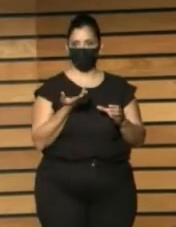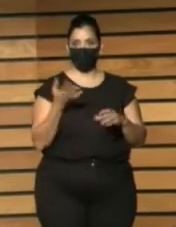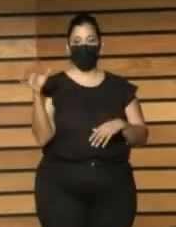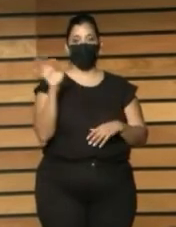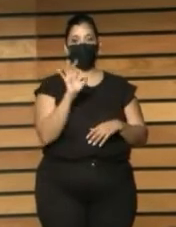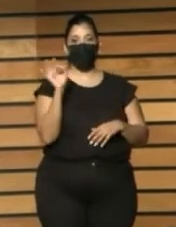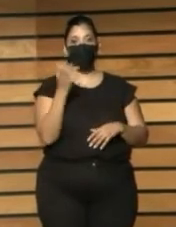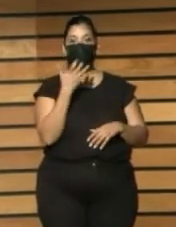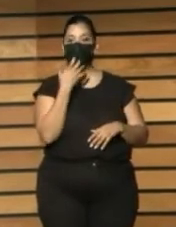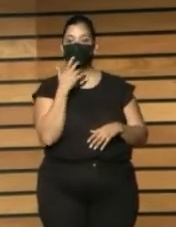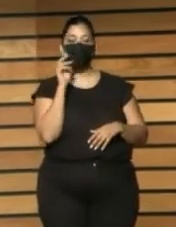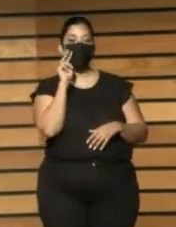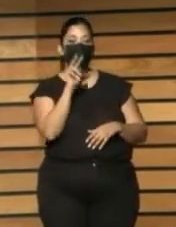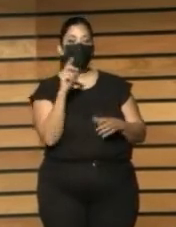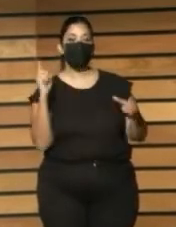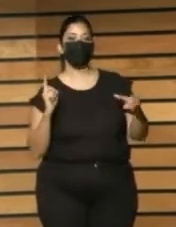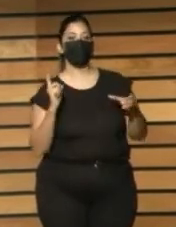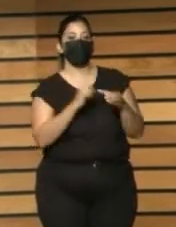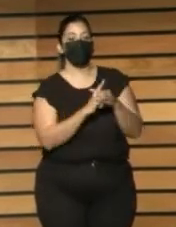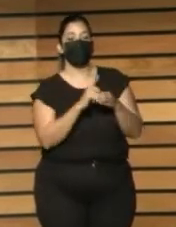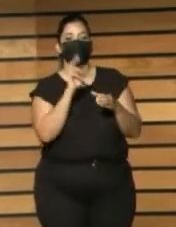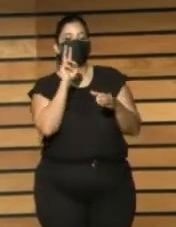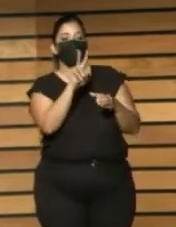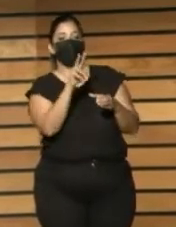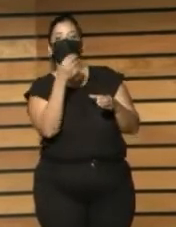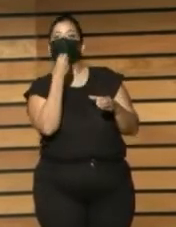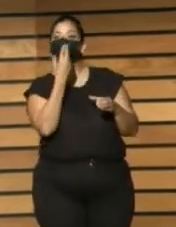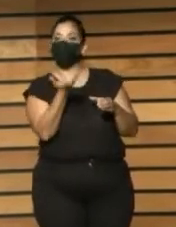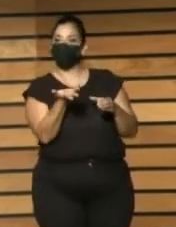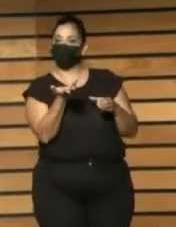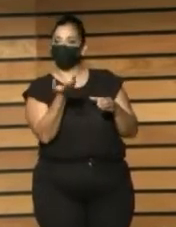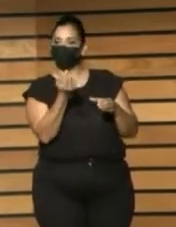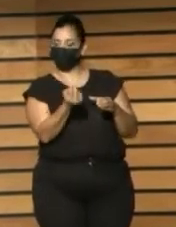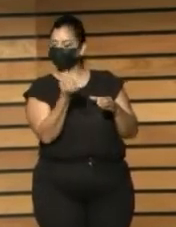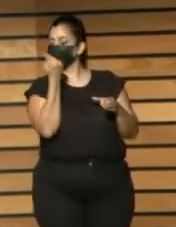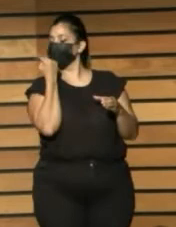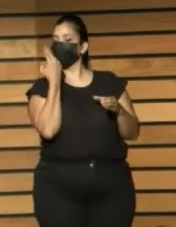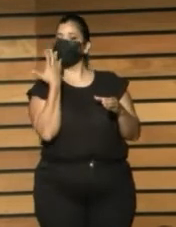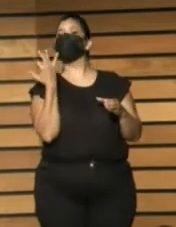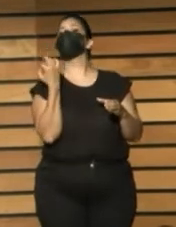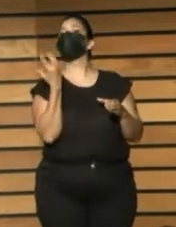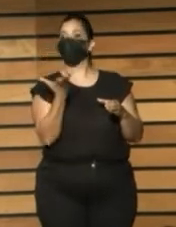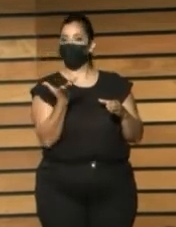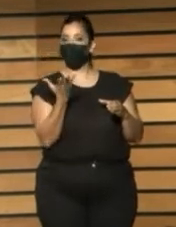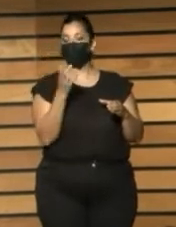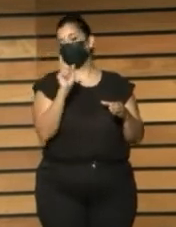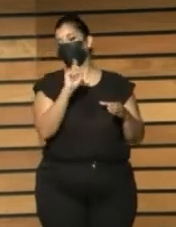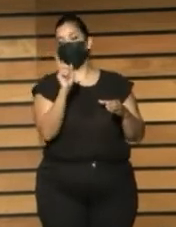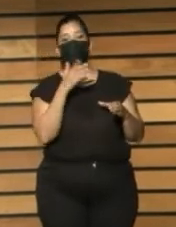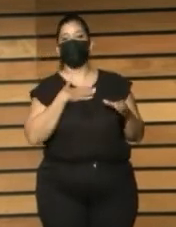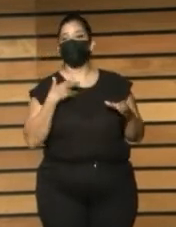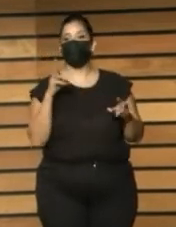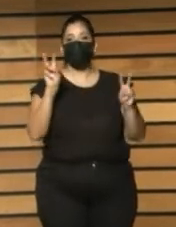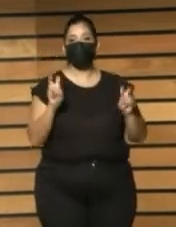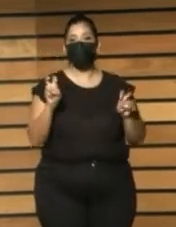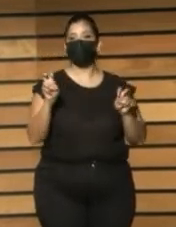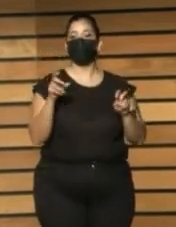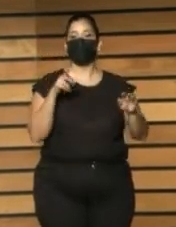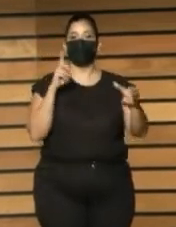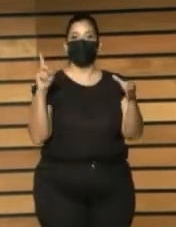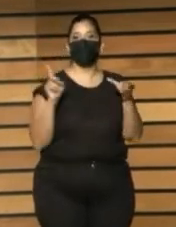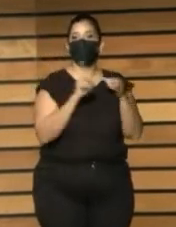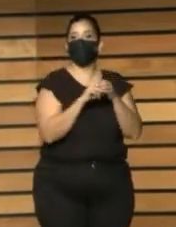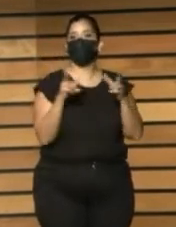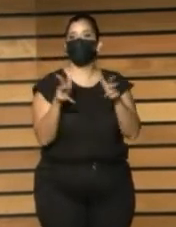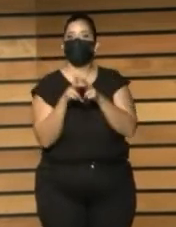visto la inclusión. No me voy a poner a teorizar qué es la inclusión social, ni qué es y qué no es